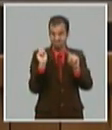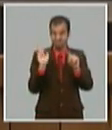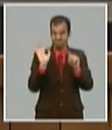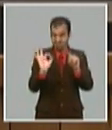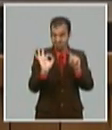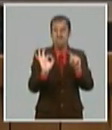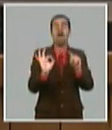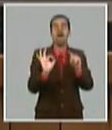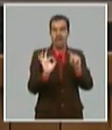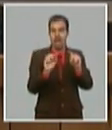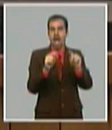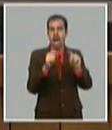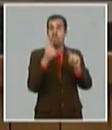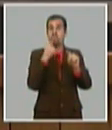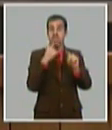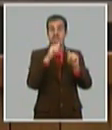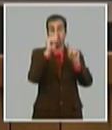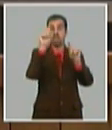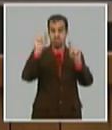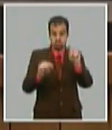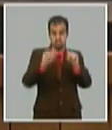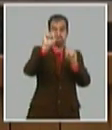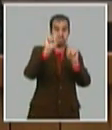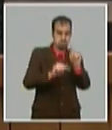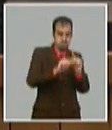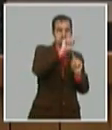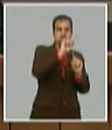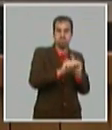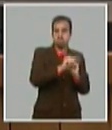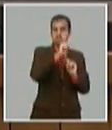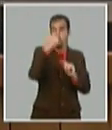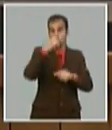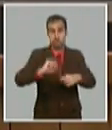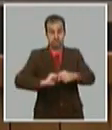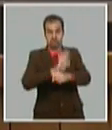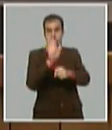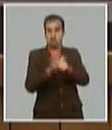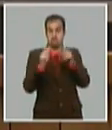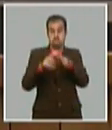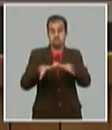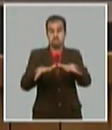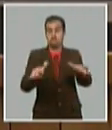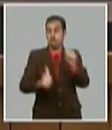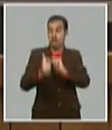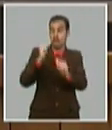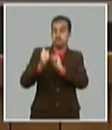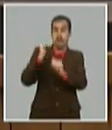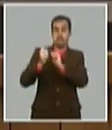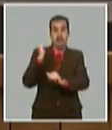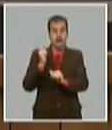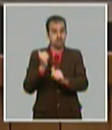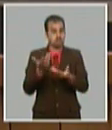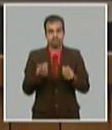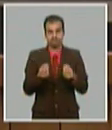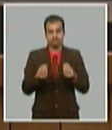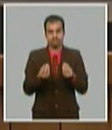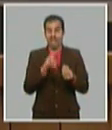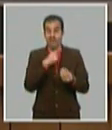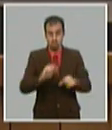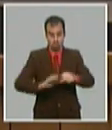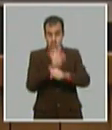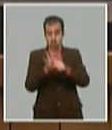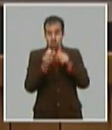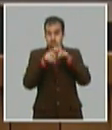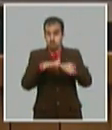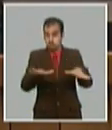recuperación caída por rebrote recuperación y no se logra una tendencia a que esa recuperación si hay un rebrote esa